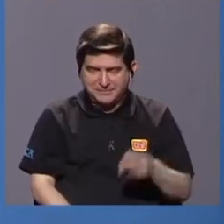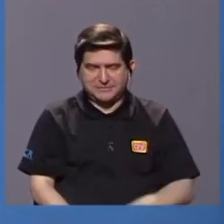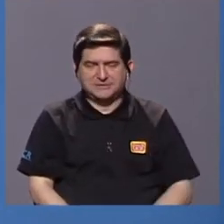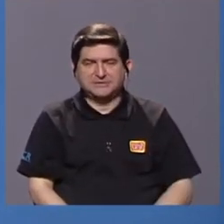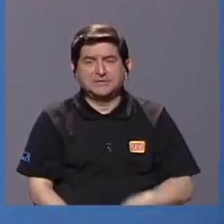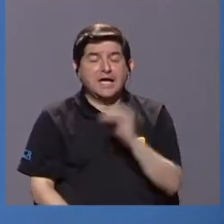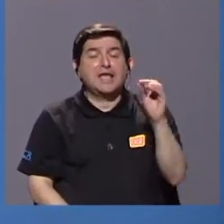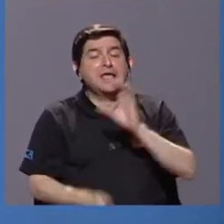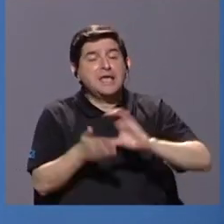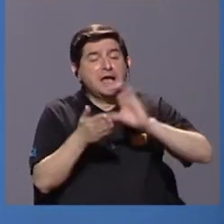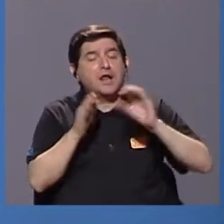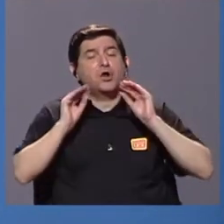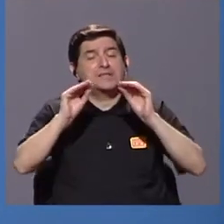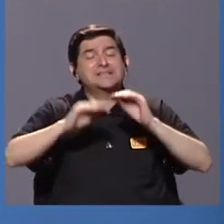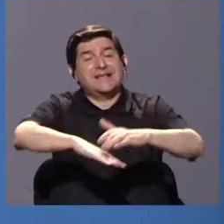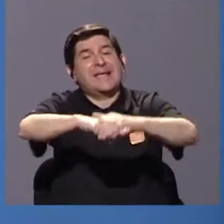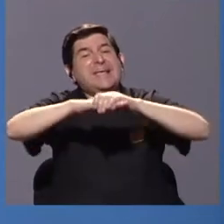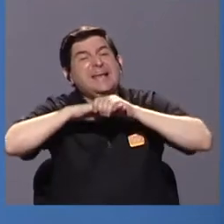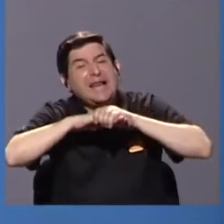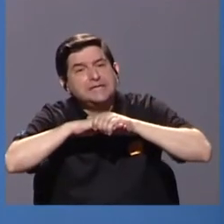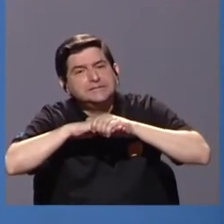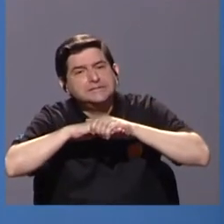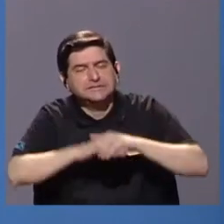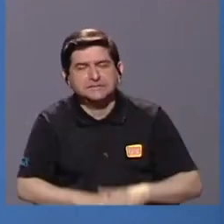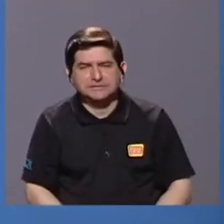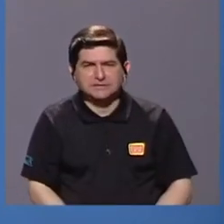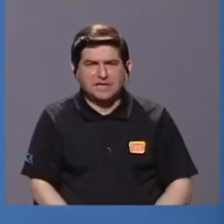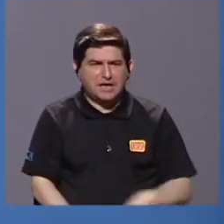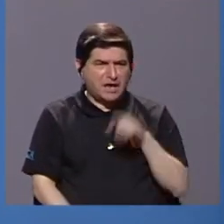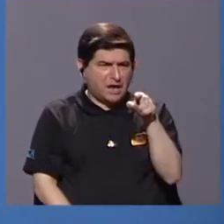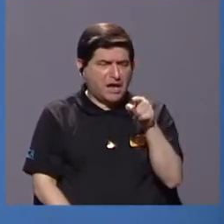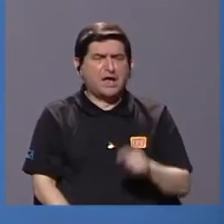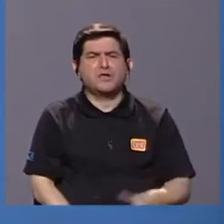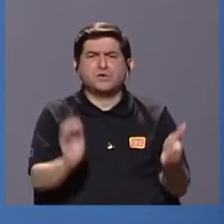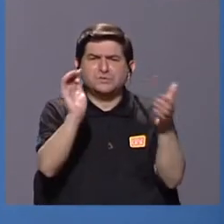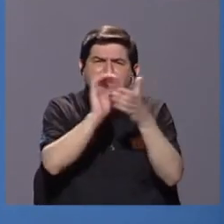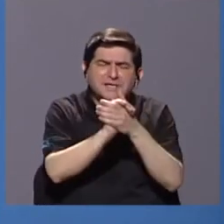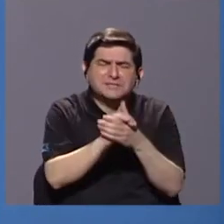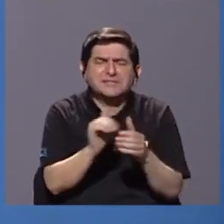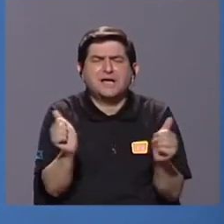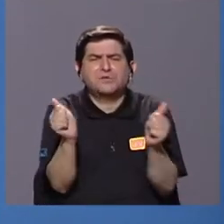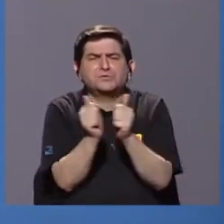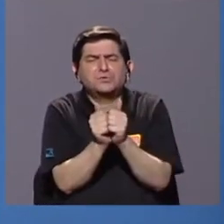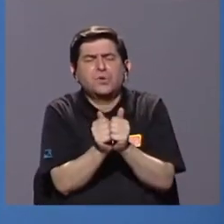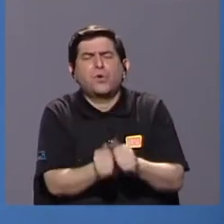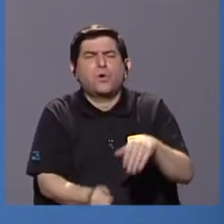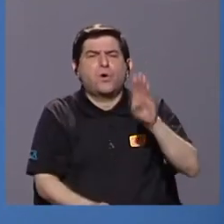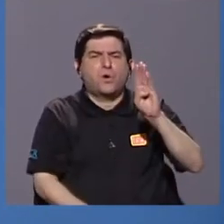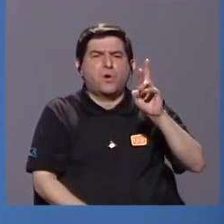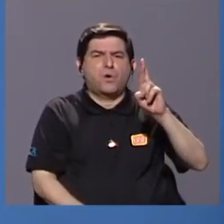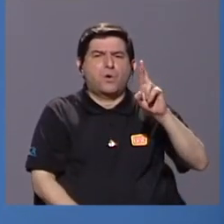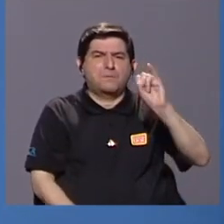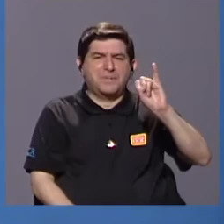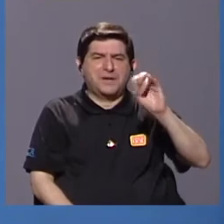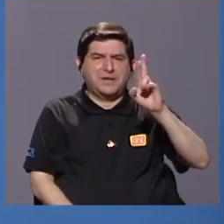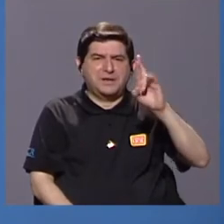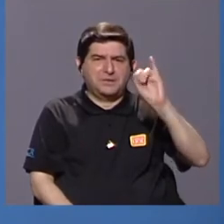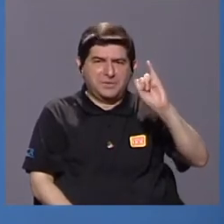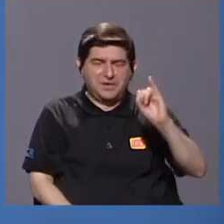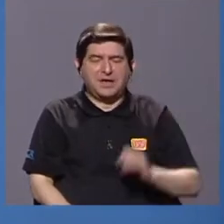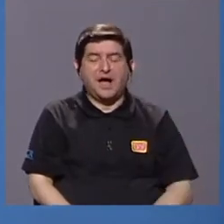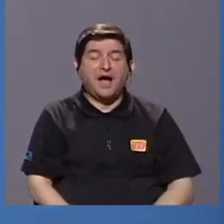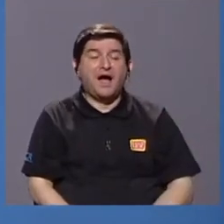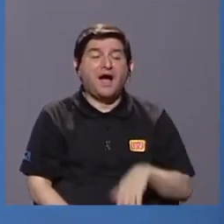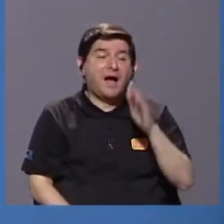en el colegio se enseña inglés, ¿verdad? Muchos cabecares están casados con bribris. Entonces, el niño tiene que... el